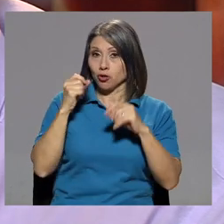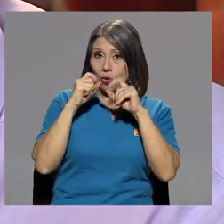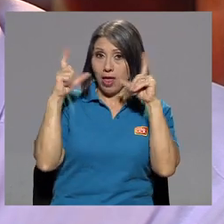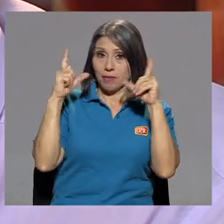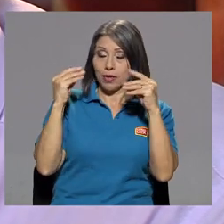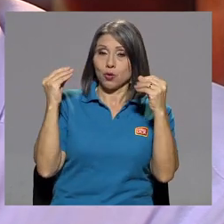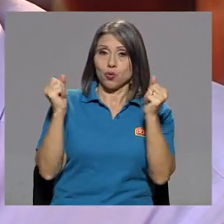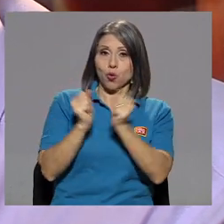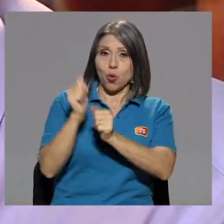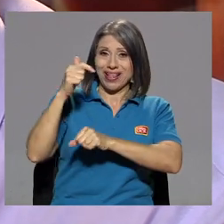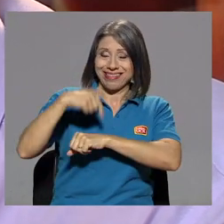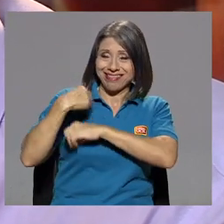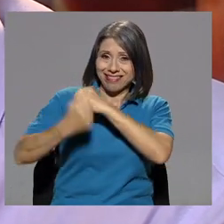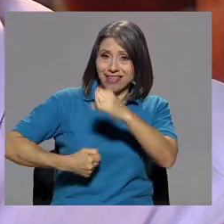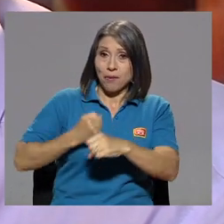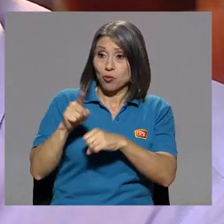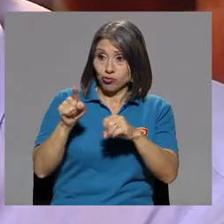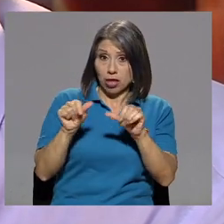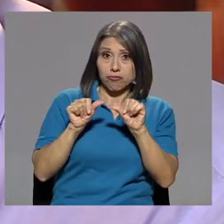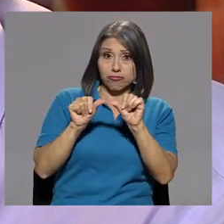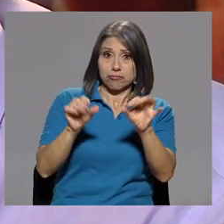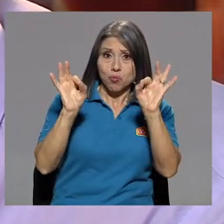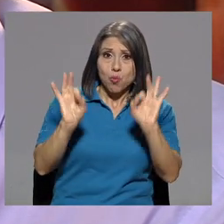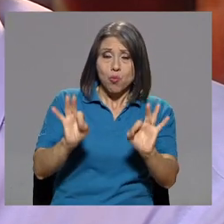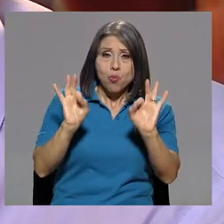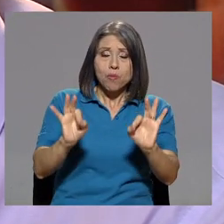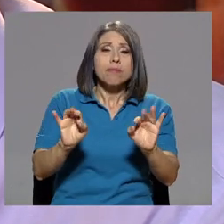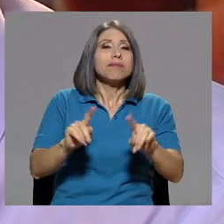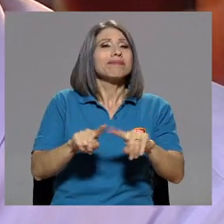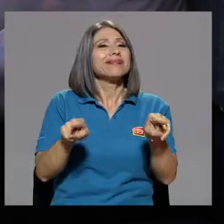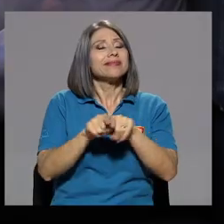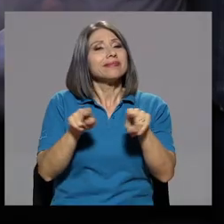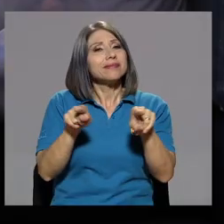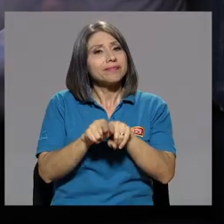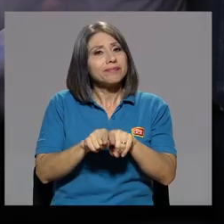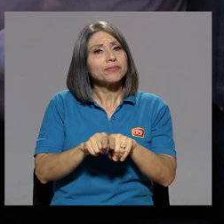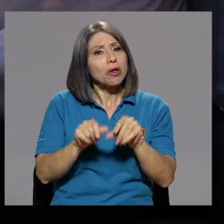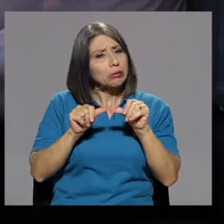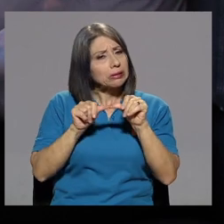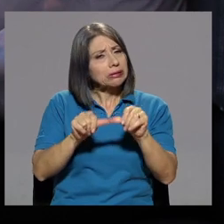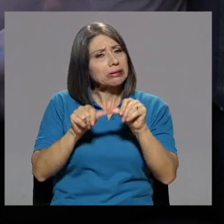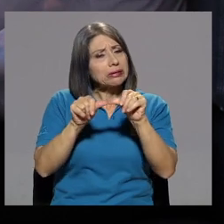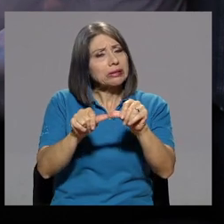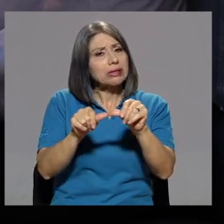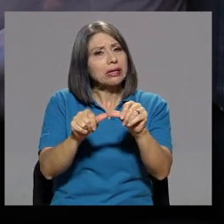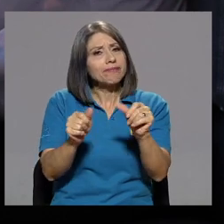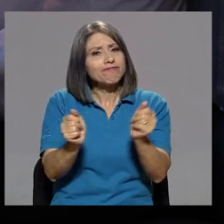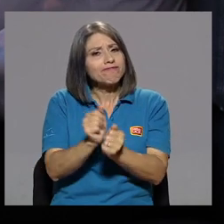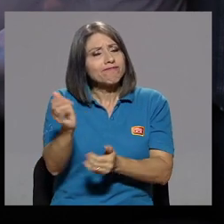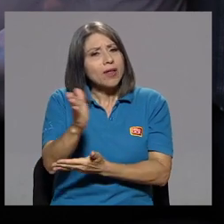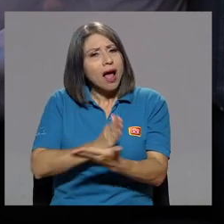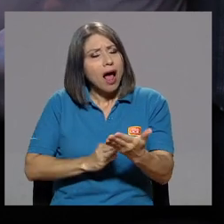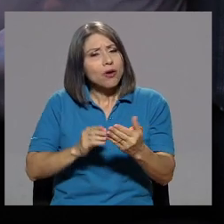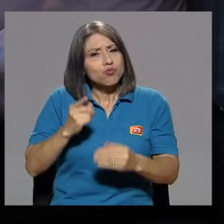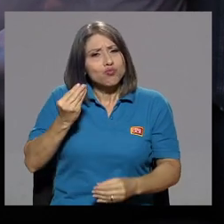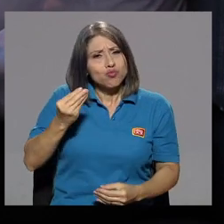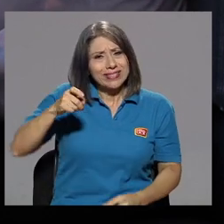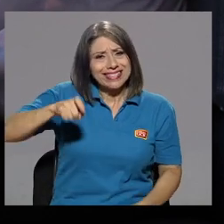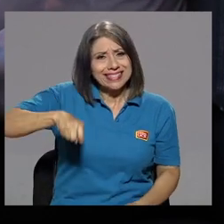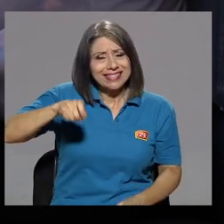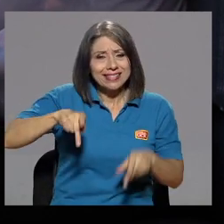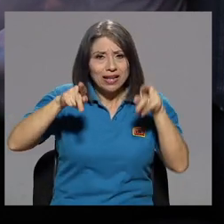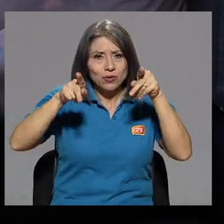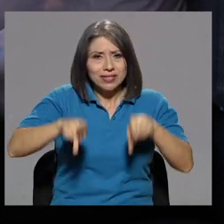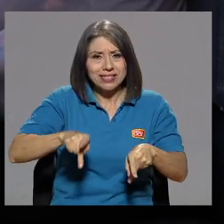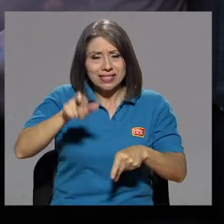con el tiempo usted se conserva muy bien. Pero no solamente eso, sino también sigue conservando algo que es muy necesario